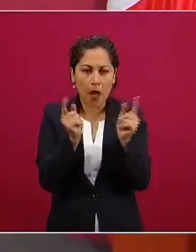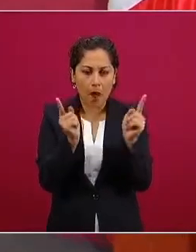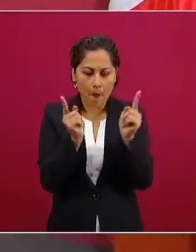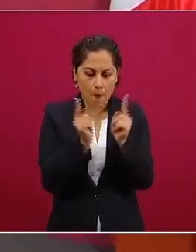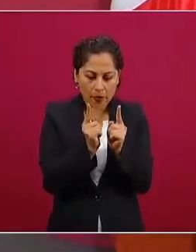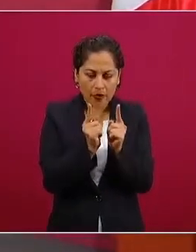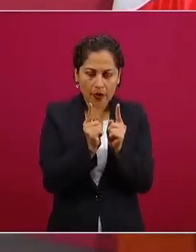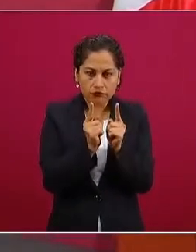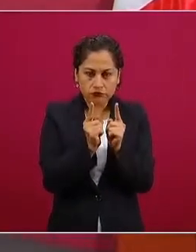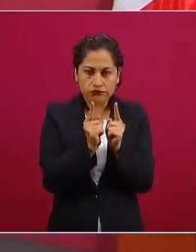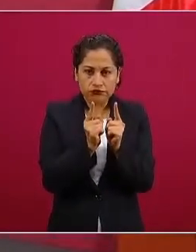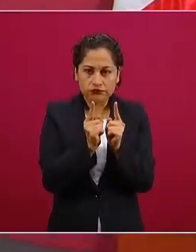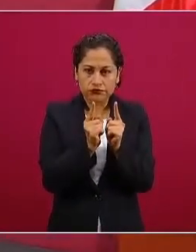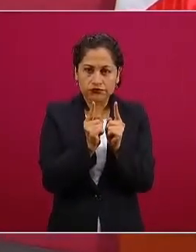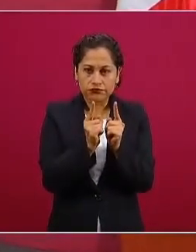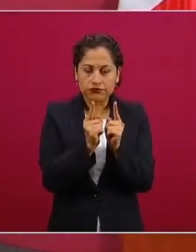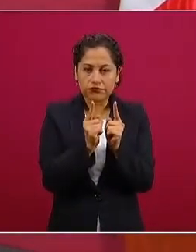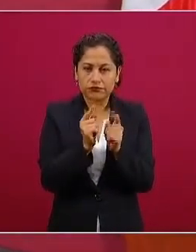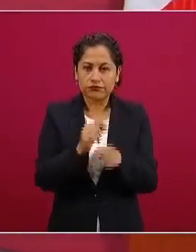aquella